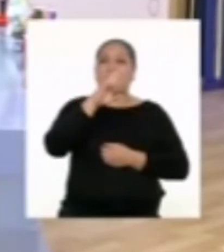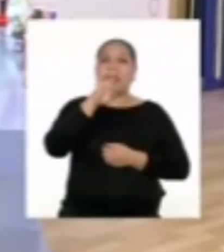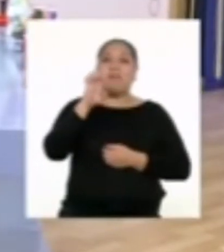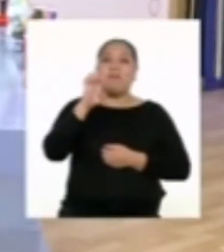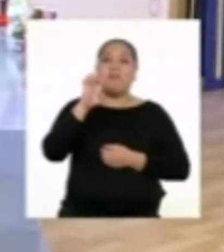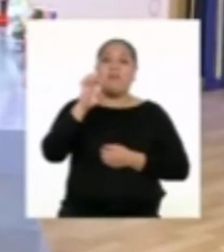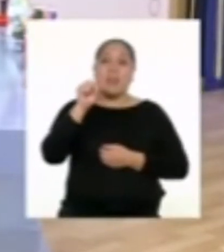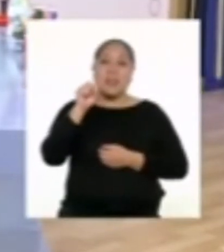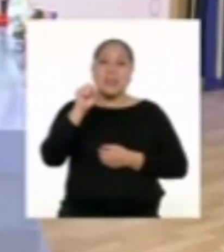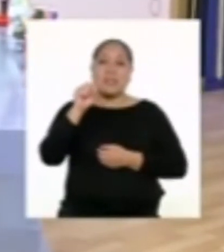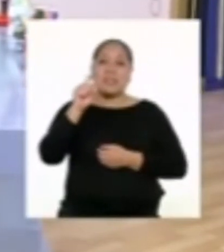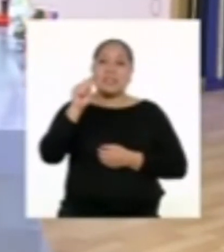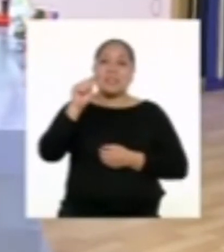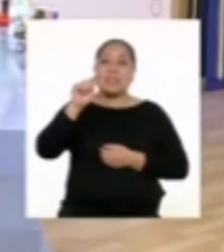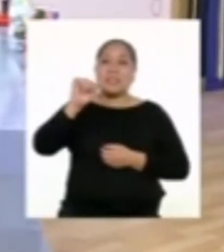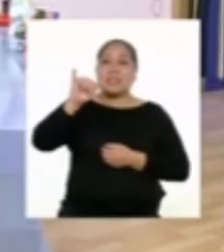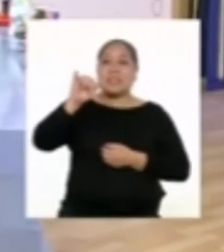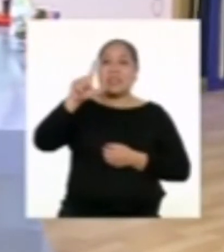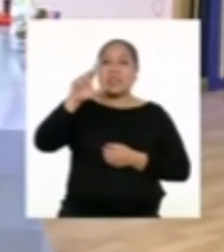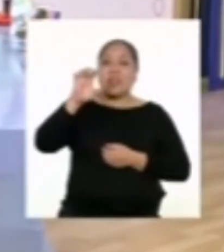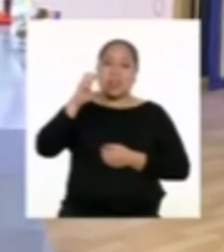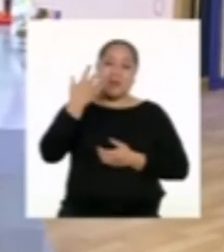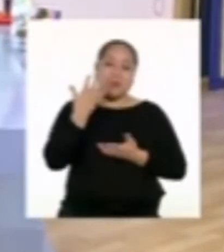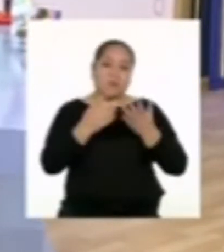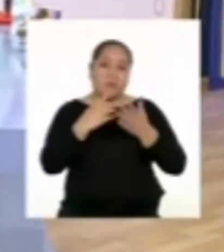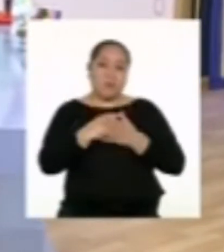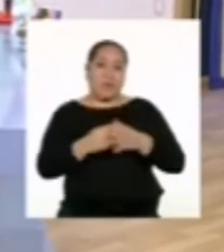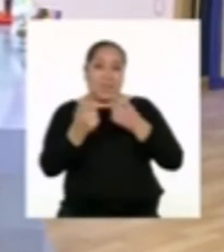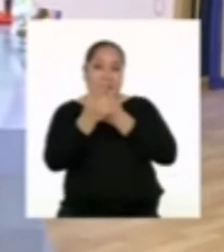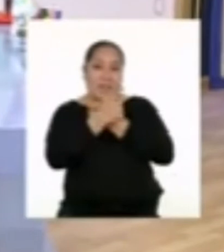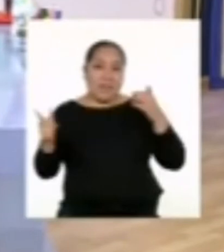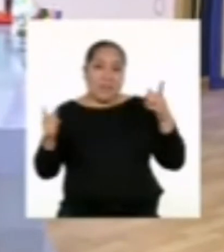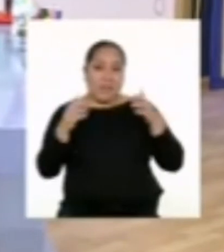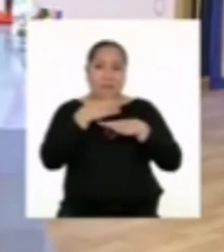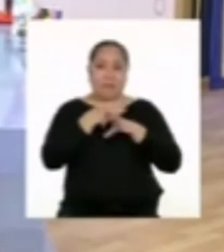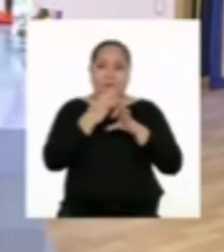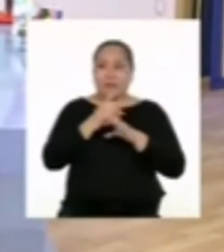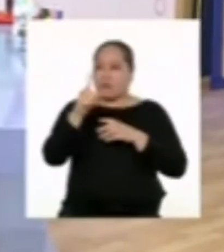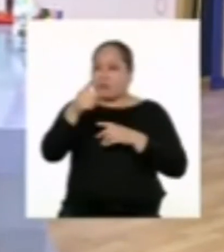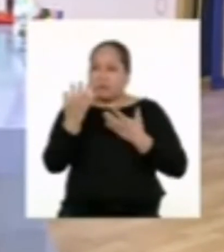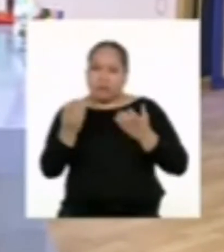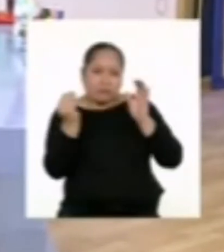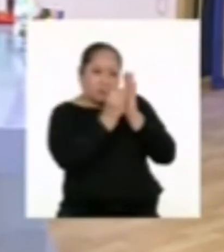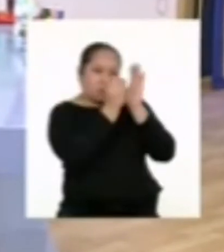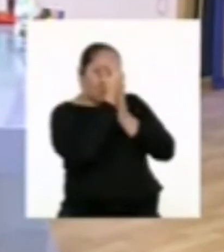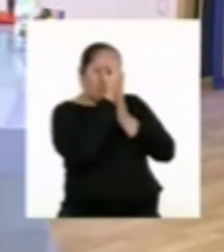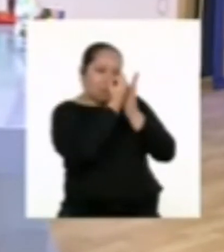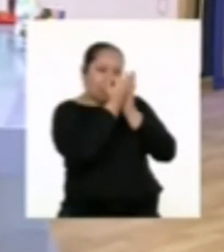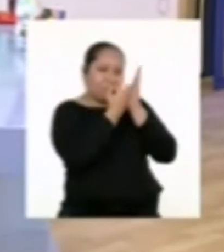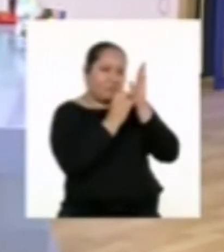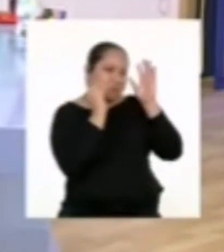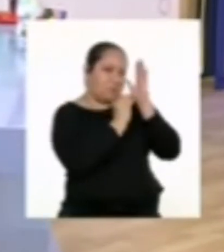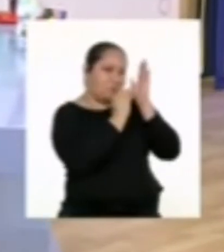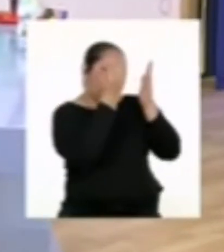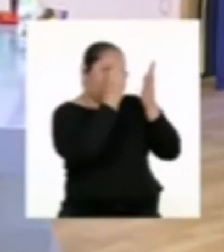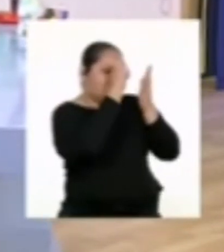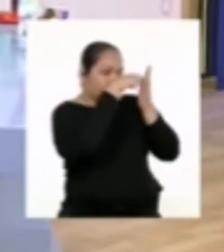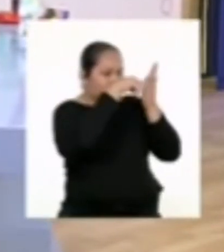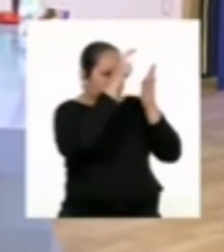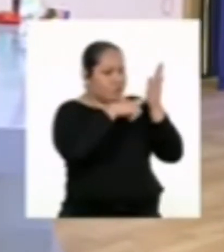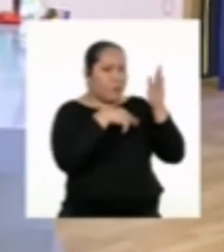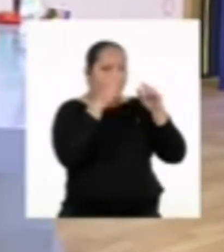chicos y las chicas del cuarto de secundaria también pueden animarse a complementar su texto con algún dibujo, ilustración, collage,